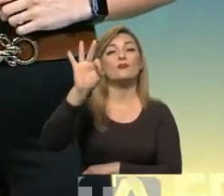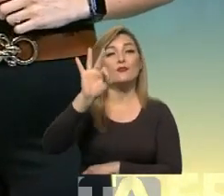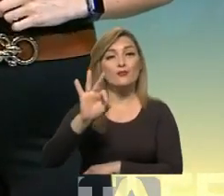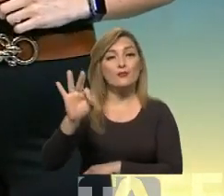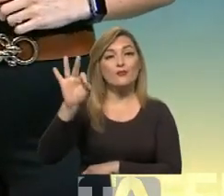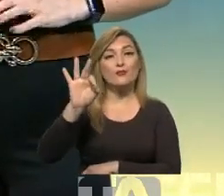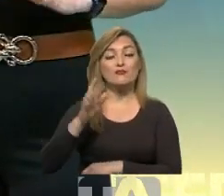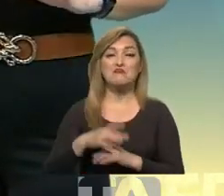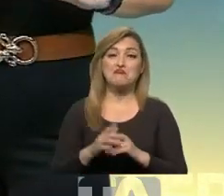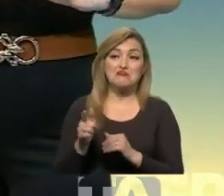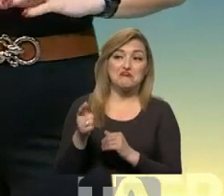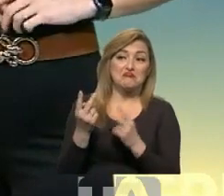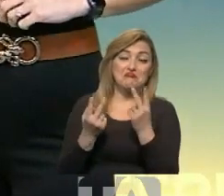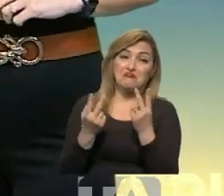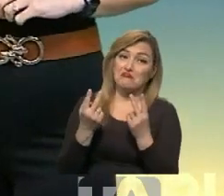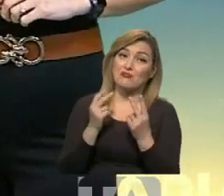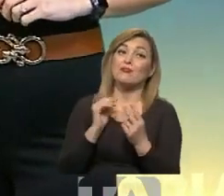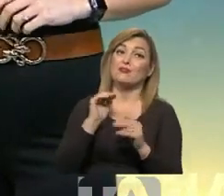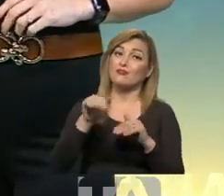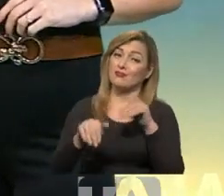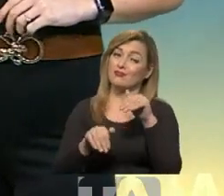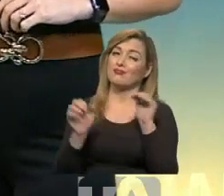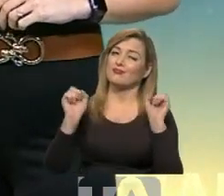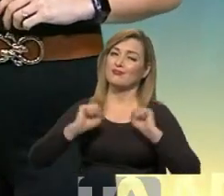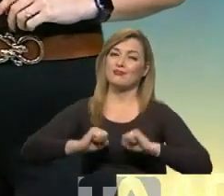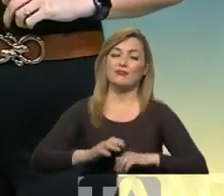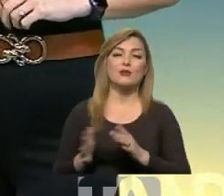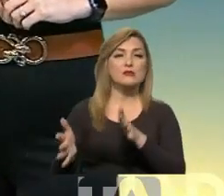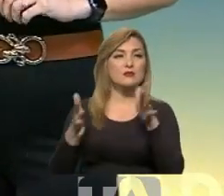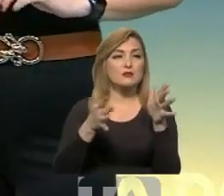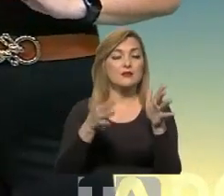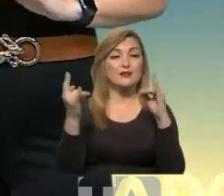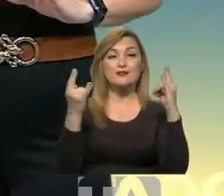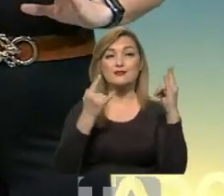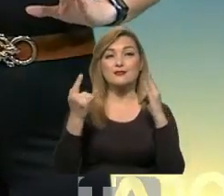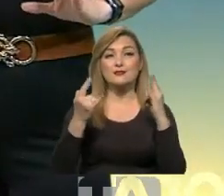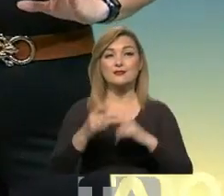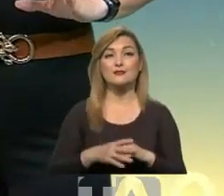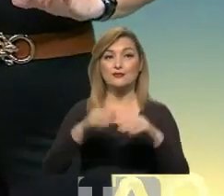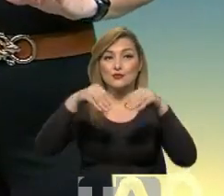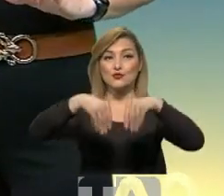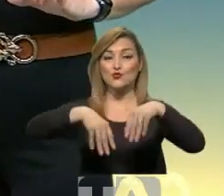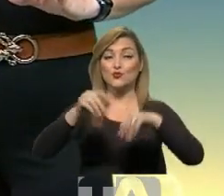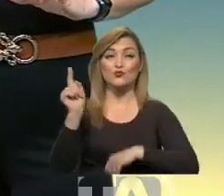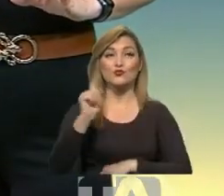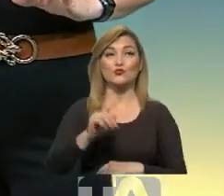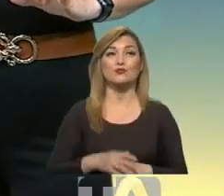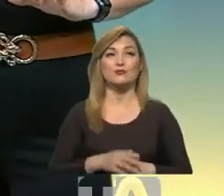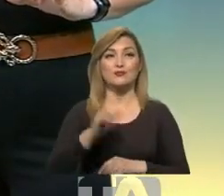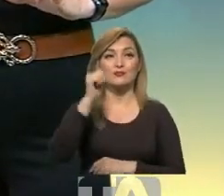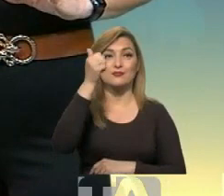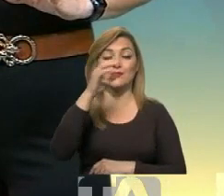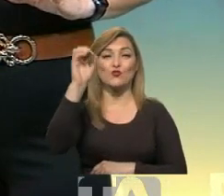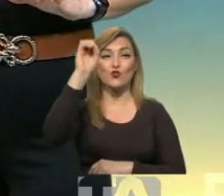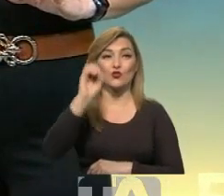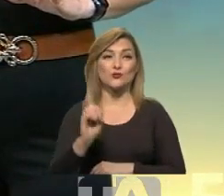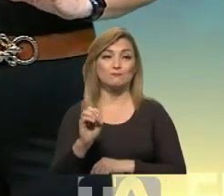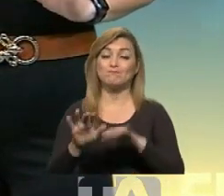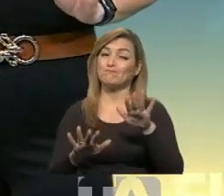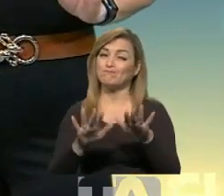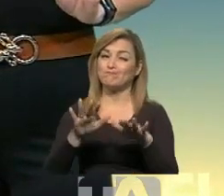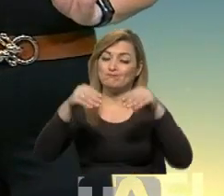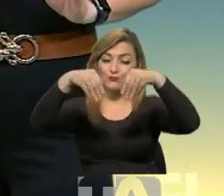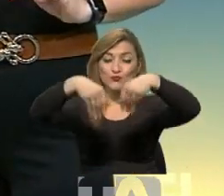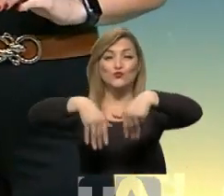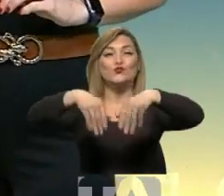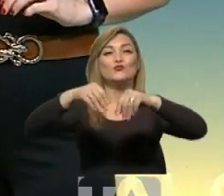así que será una opción bastante buena para este feriado. En Salinas, asimismo, no se esperan lluvias, tan solo hay un 10% de probabilidades de